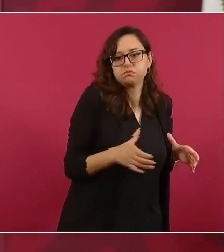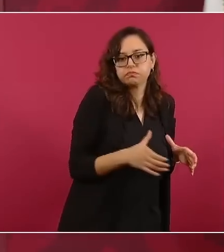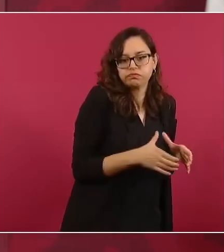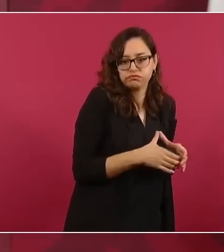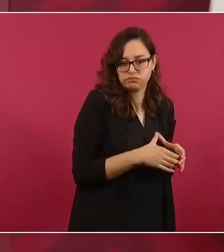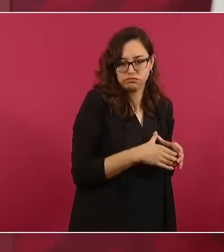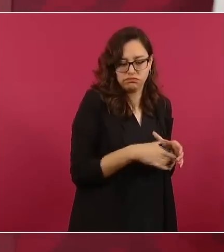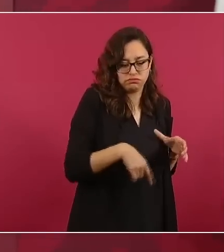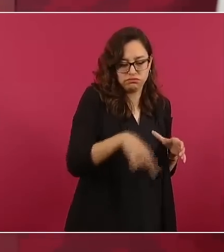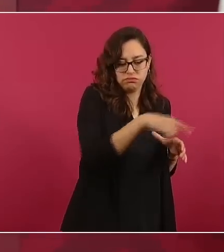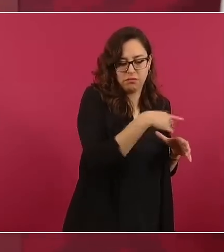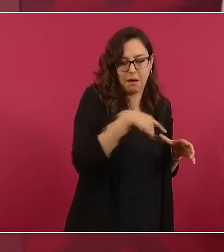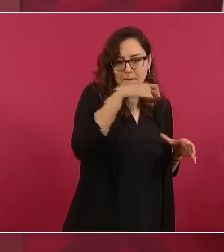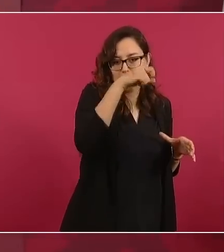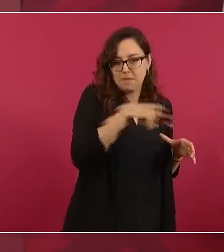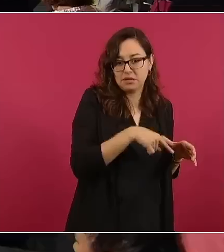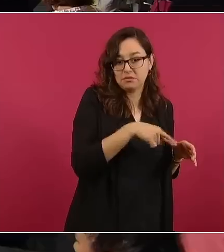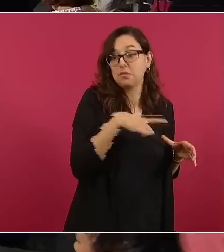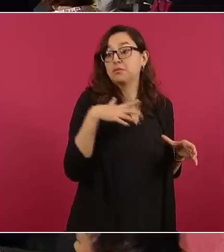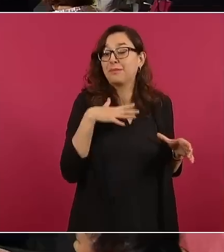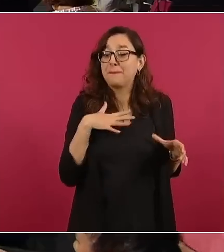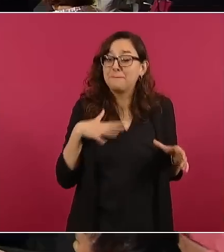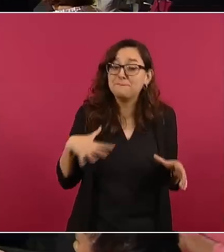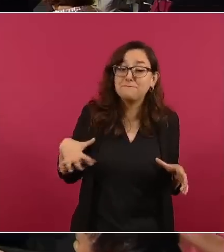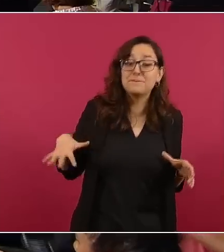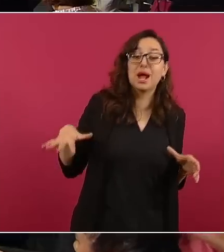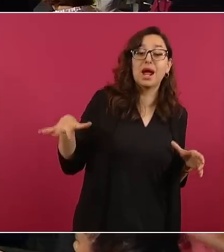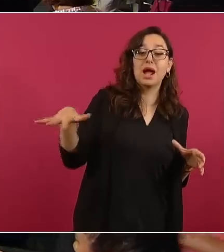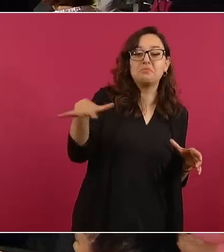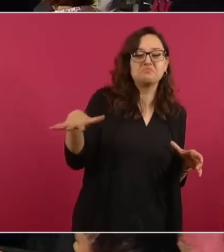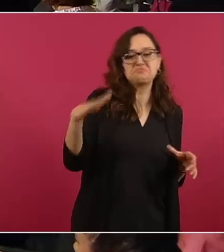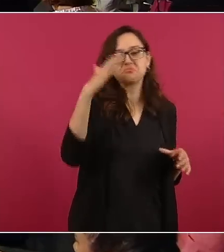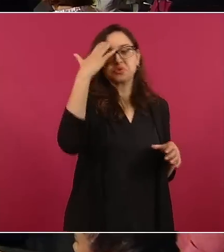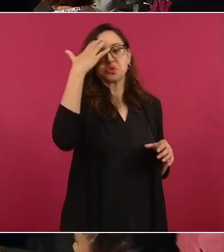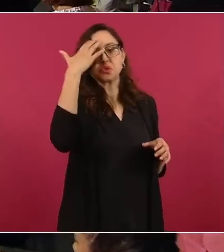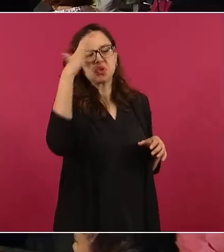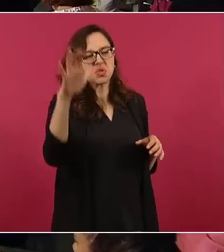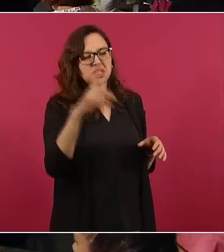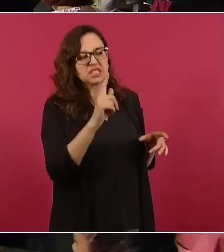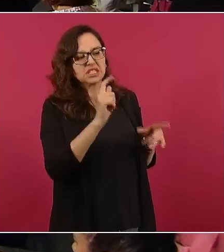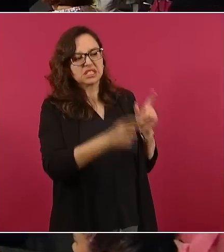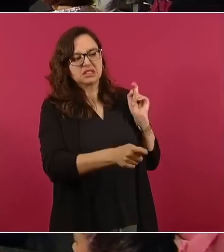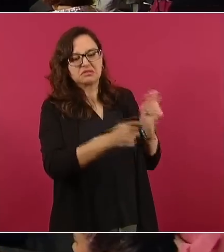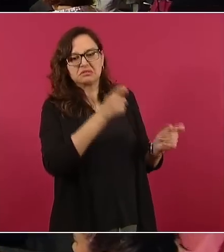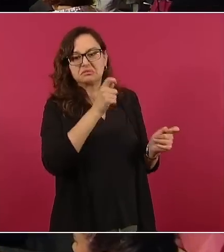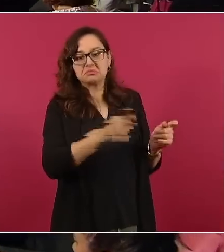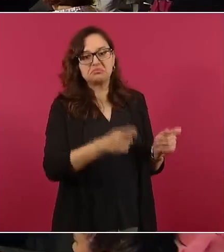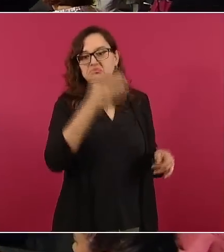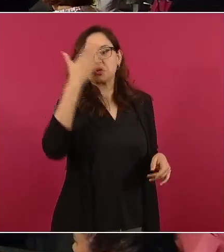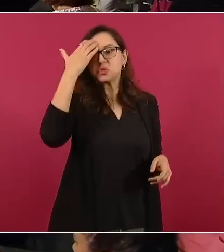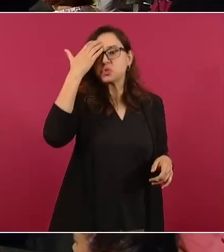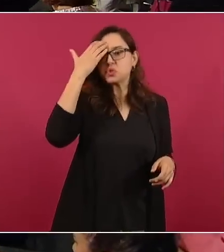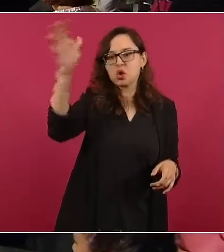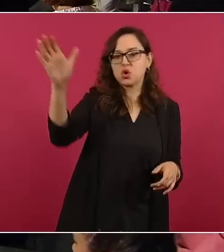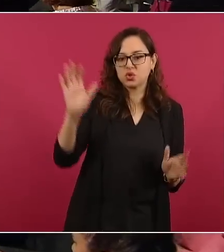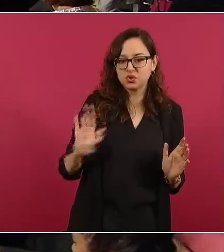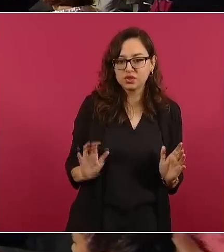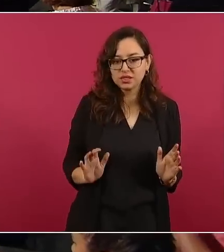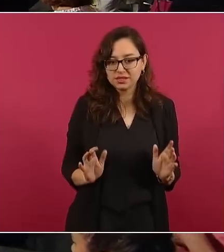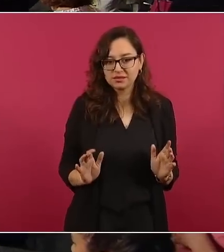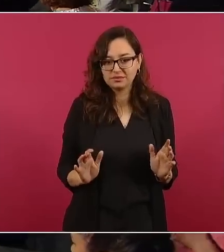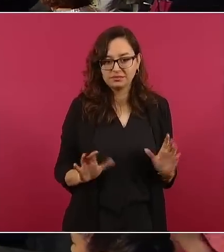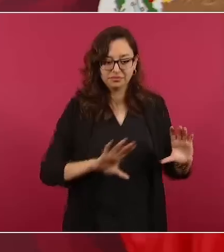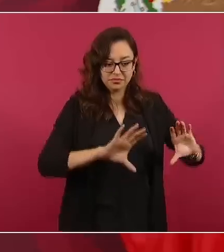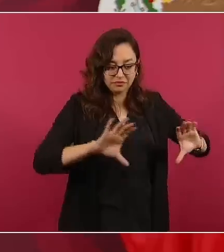por los representantes de los grupos de